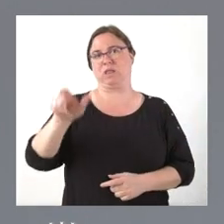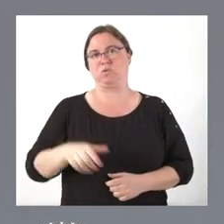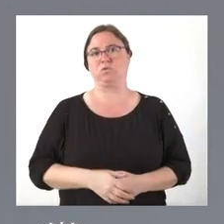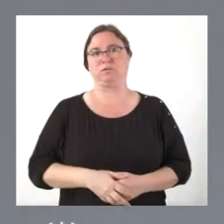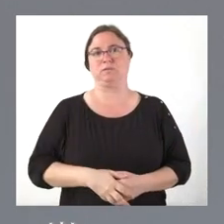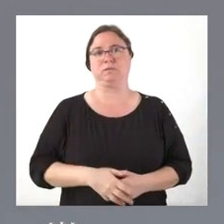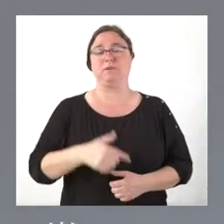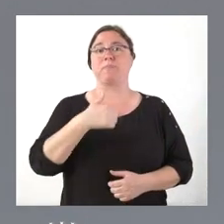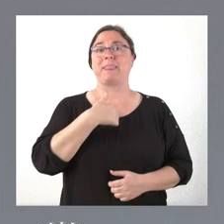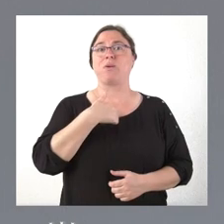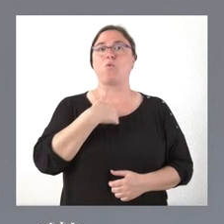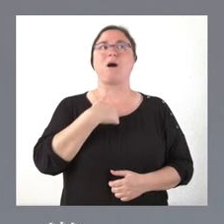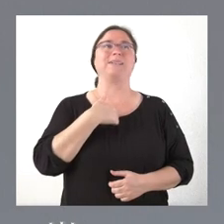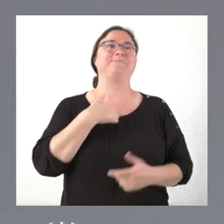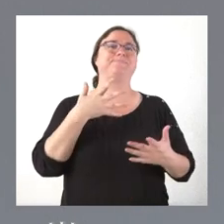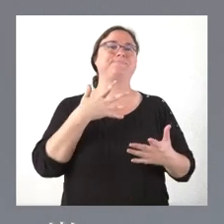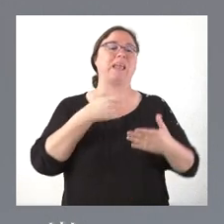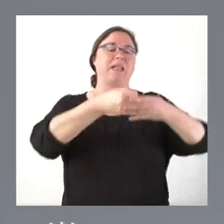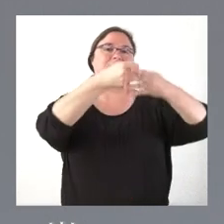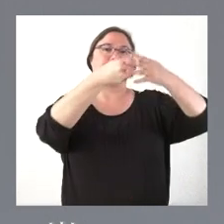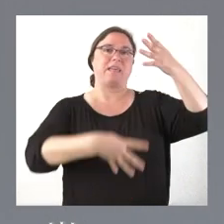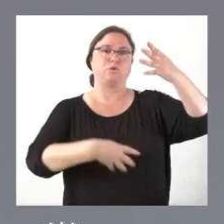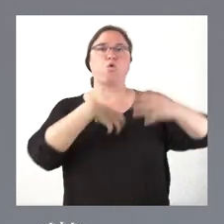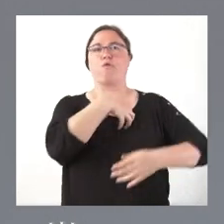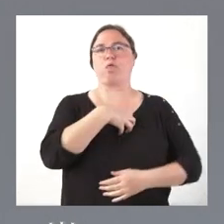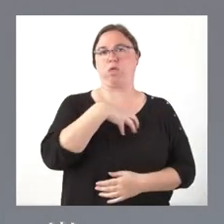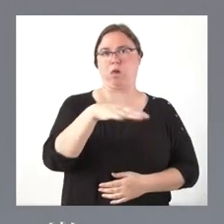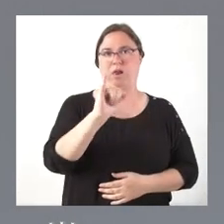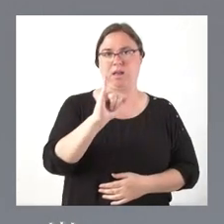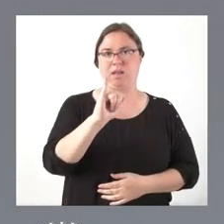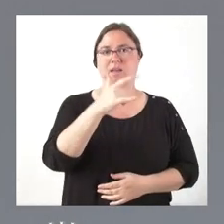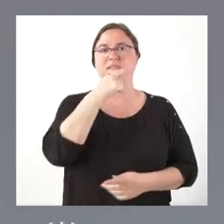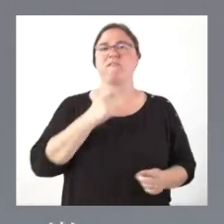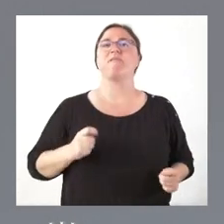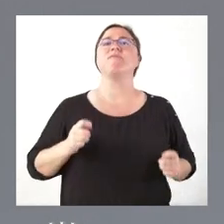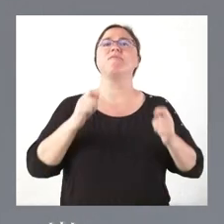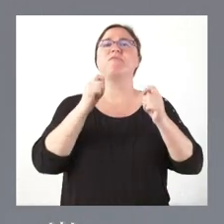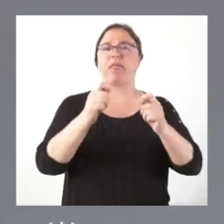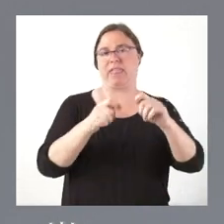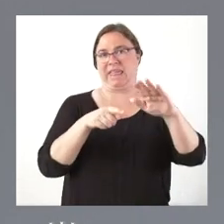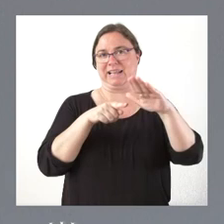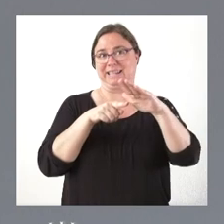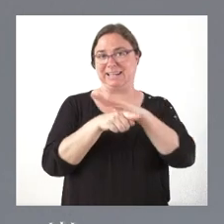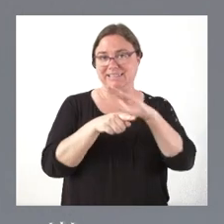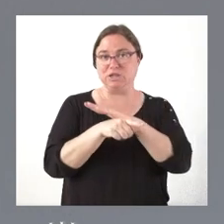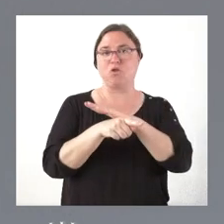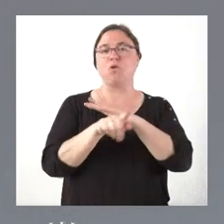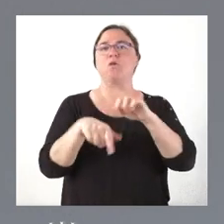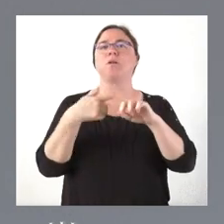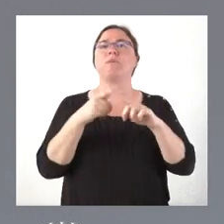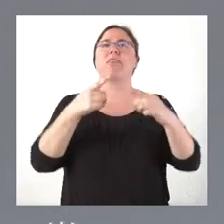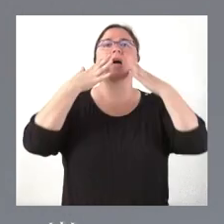el censo tiene esa función de facilitar la gestión y acentuar la seguridad